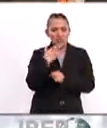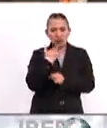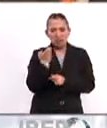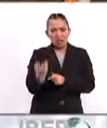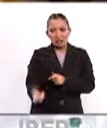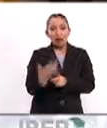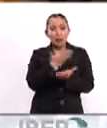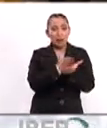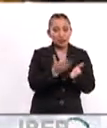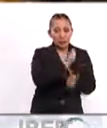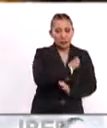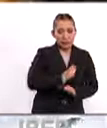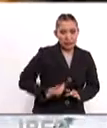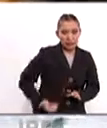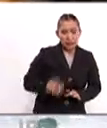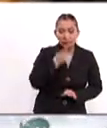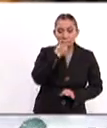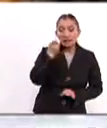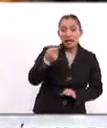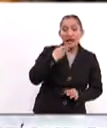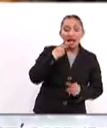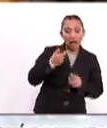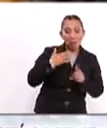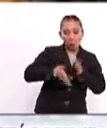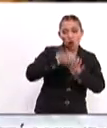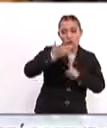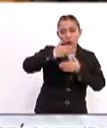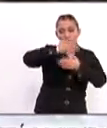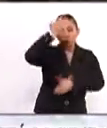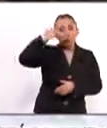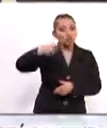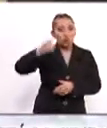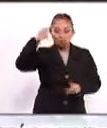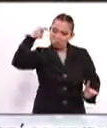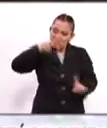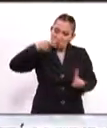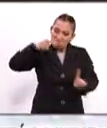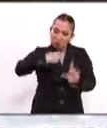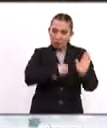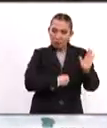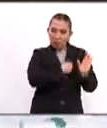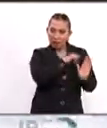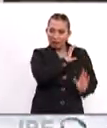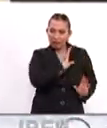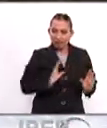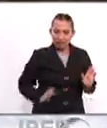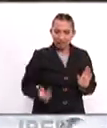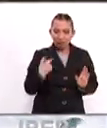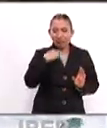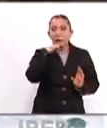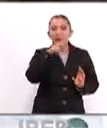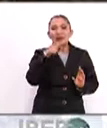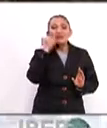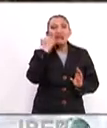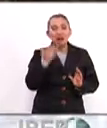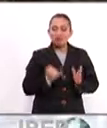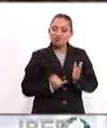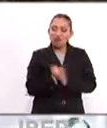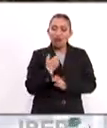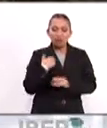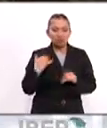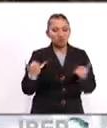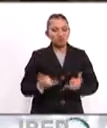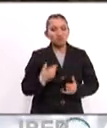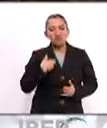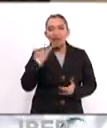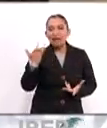Y por otra parte, el presidente que convirtió esta construcción del muro en una de sus principales promesas de campaña parece también estar decidido a